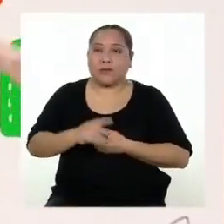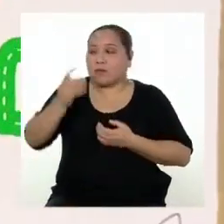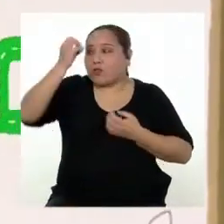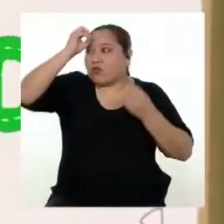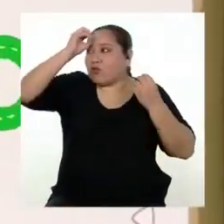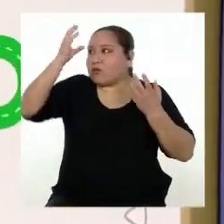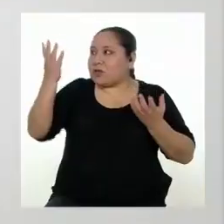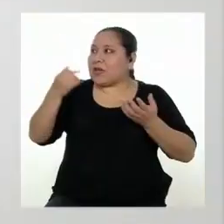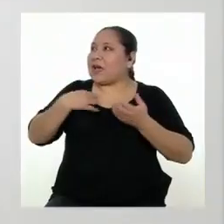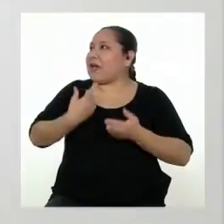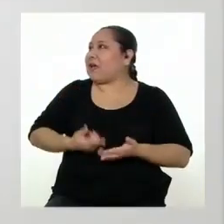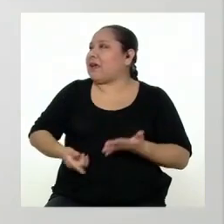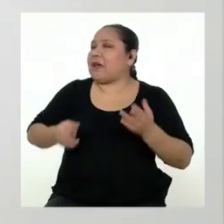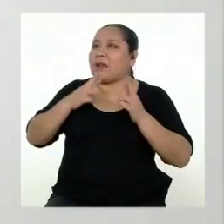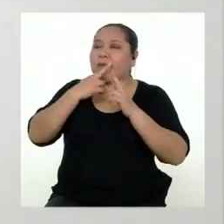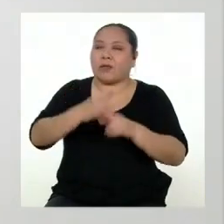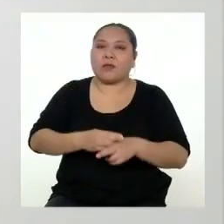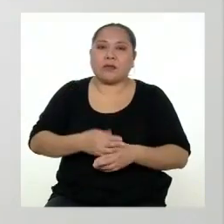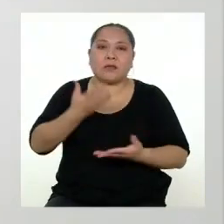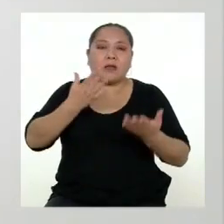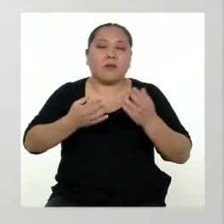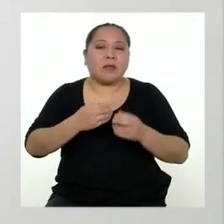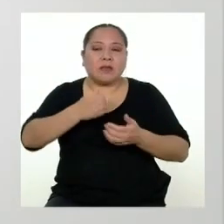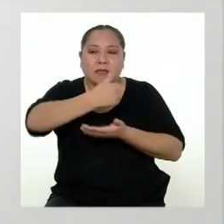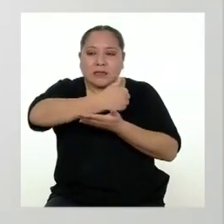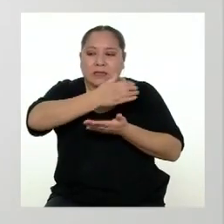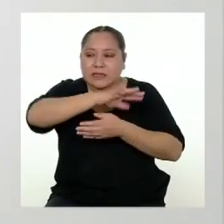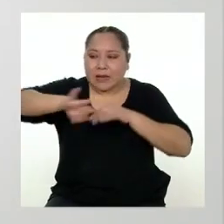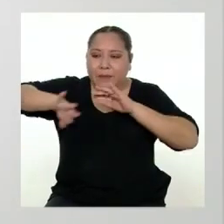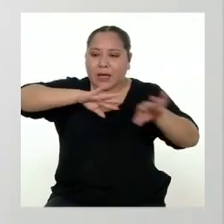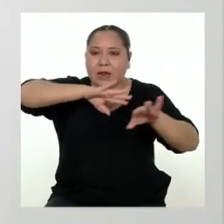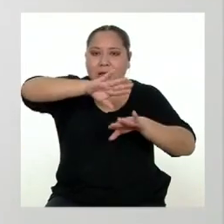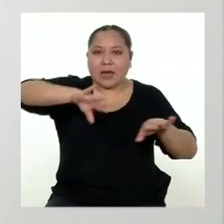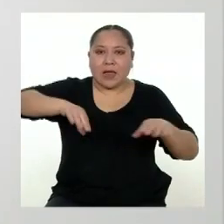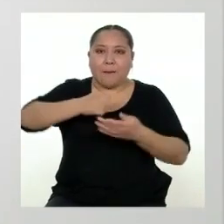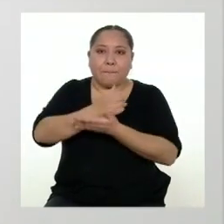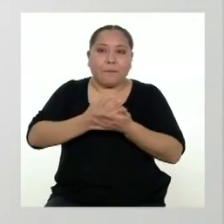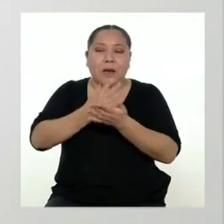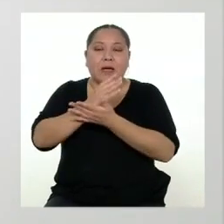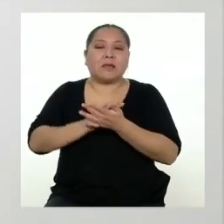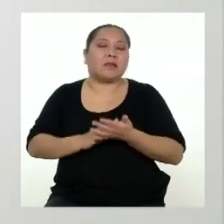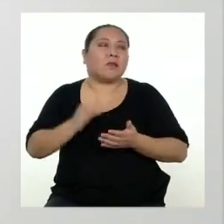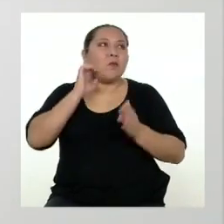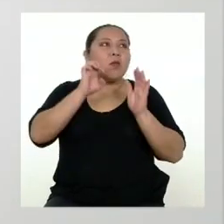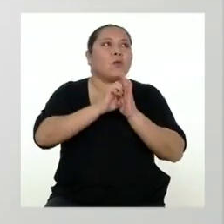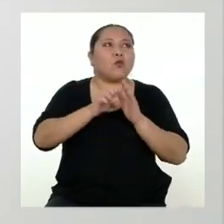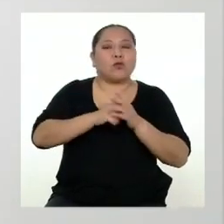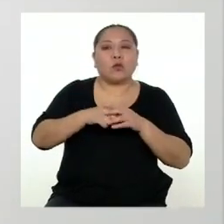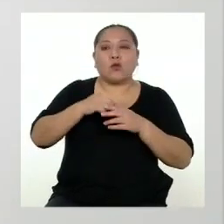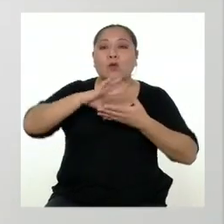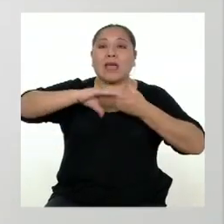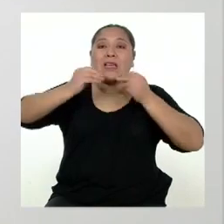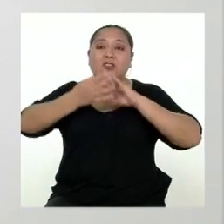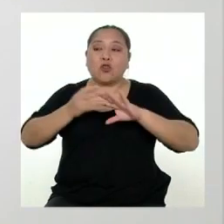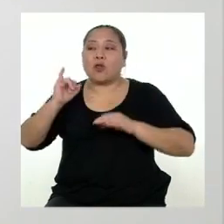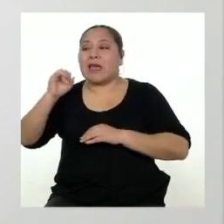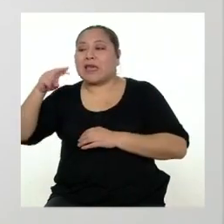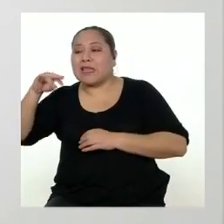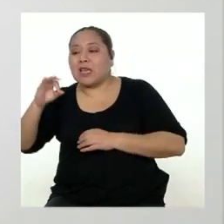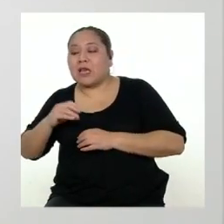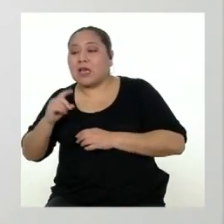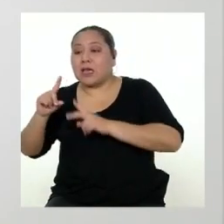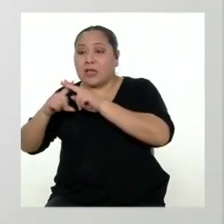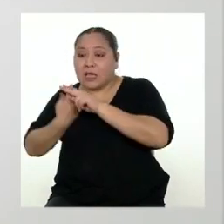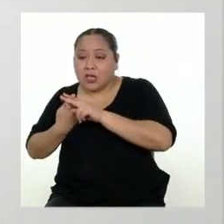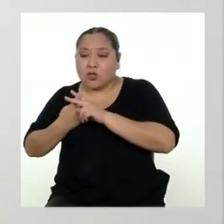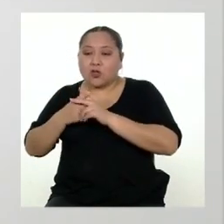sabría qué responder. Si tuviéramos que dividir la infografía en partes, así como un texto narrativo que tiene inicio, nudo y